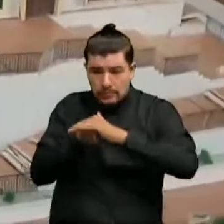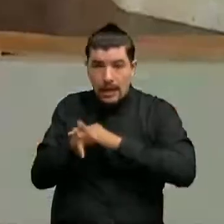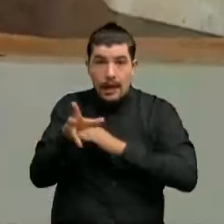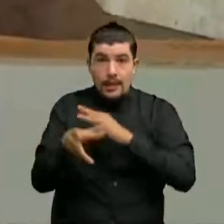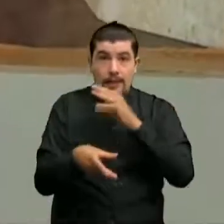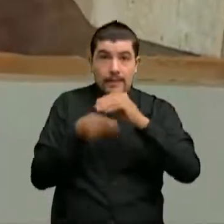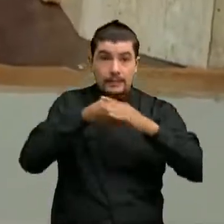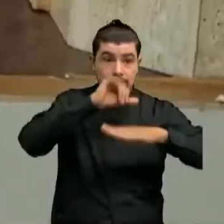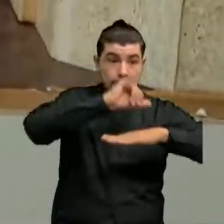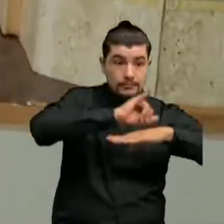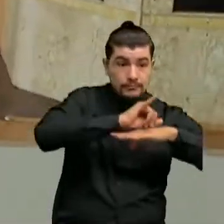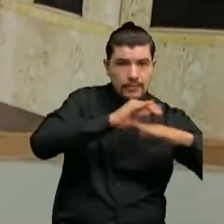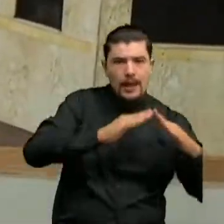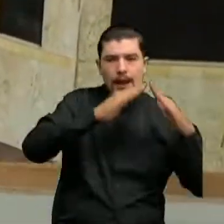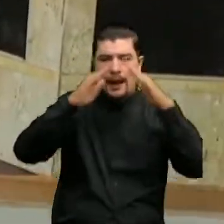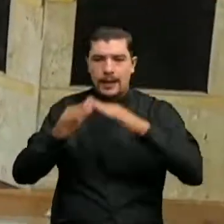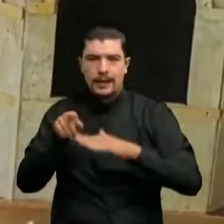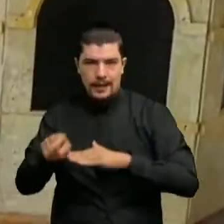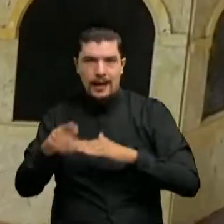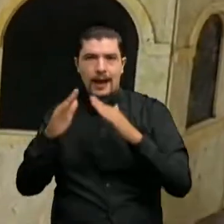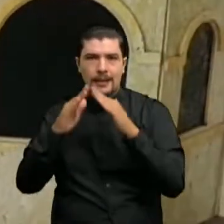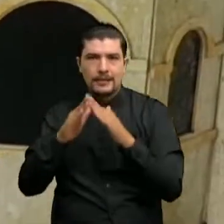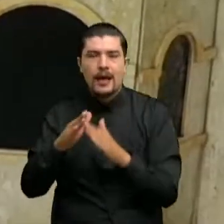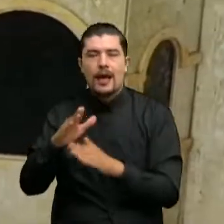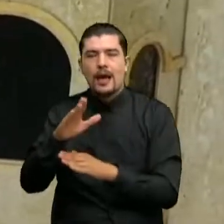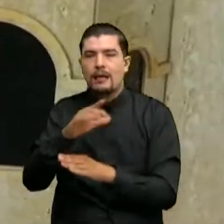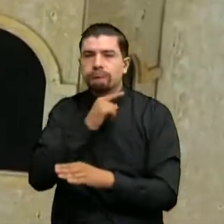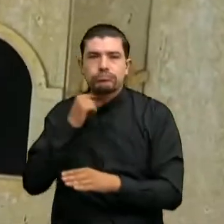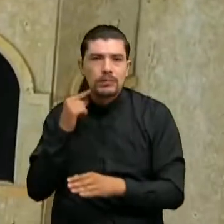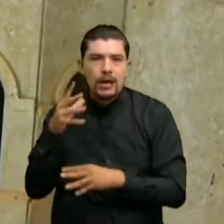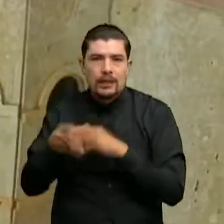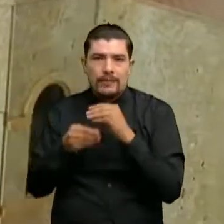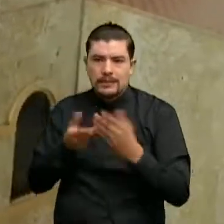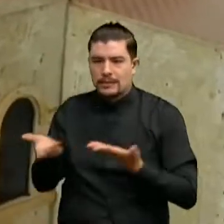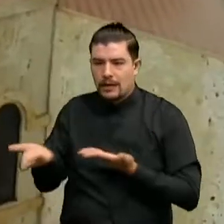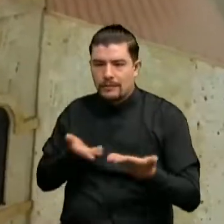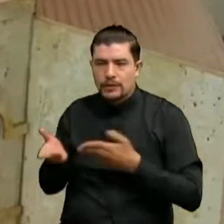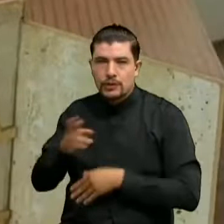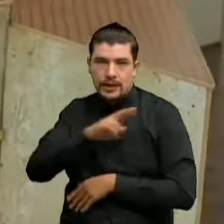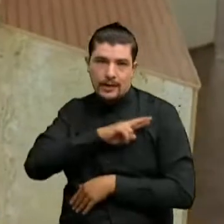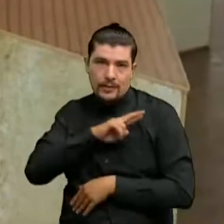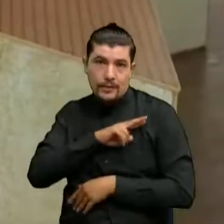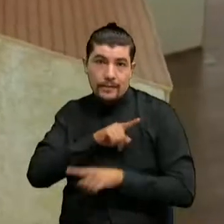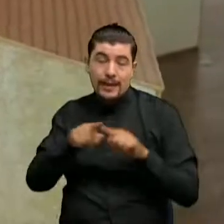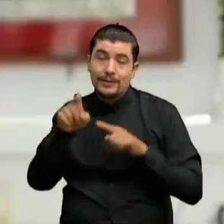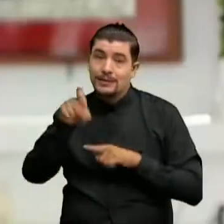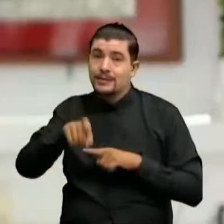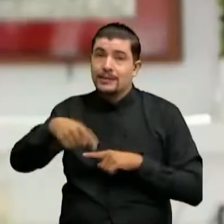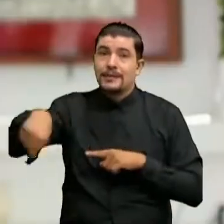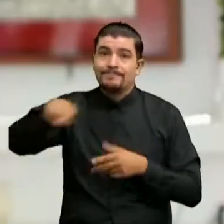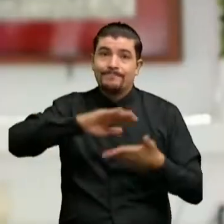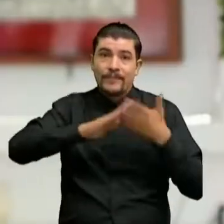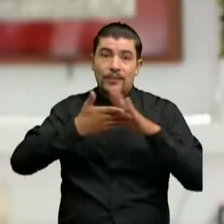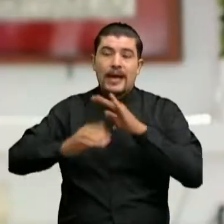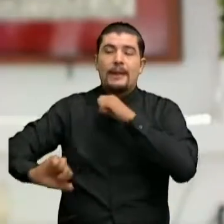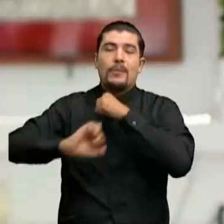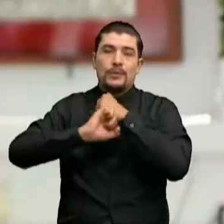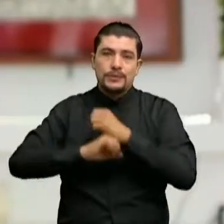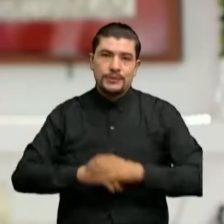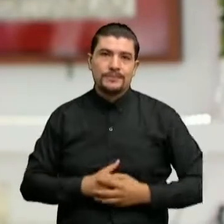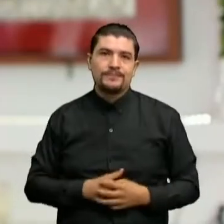del templo La casa cural y servicios pastorales Pero para ello requieren apoyo Mensajes contundentes, claro